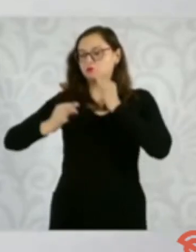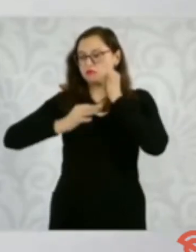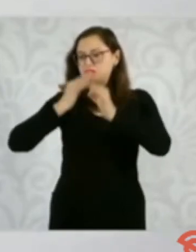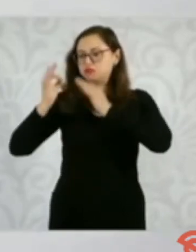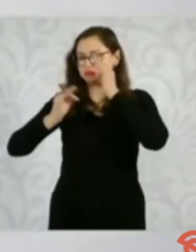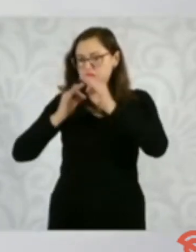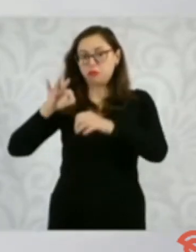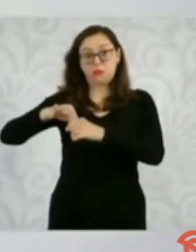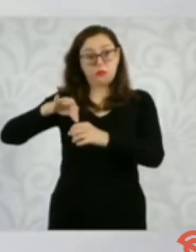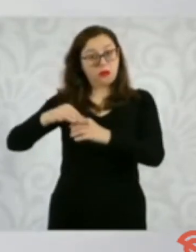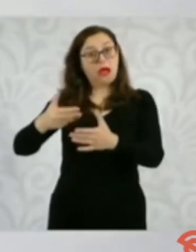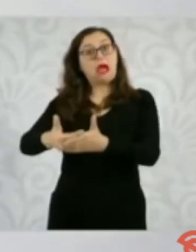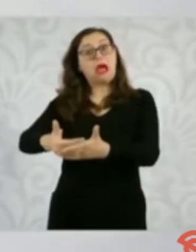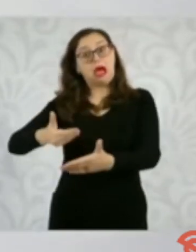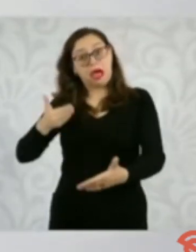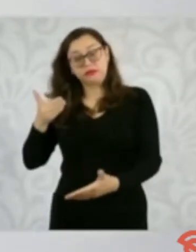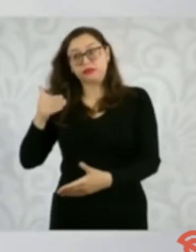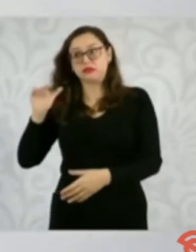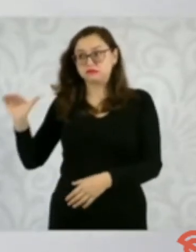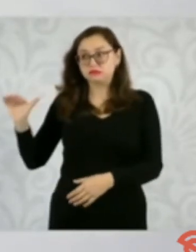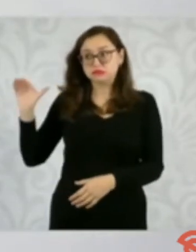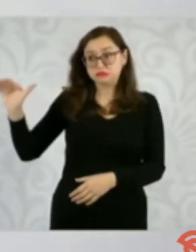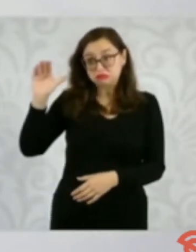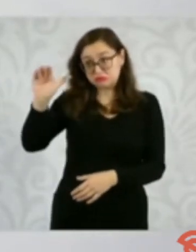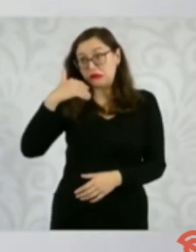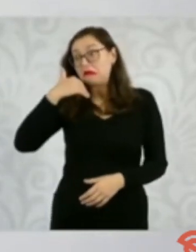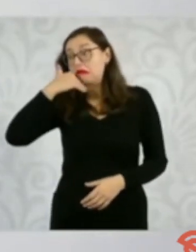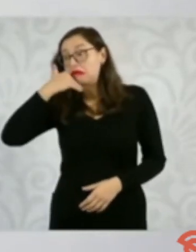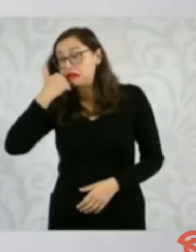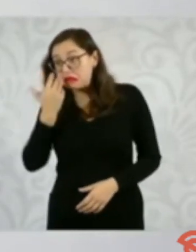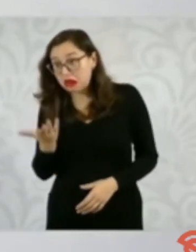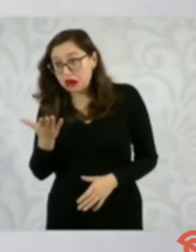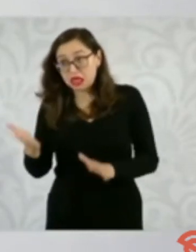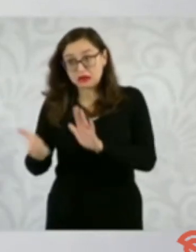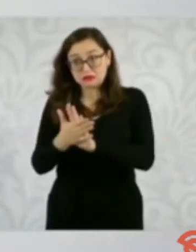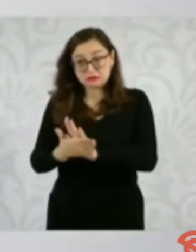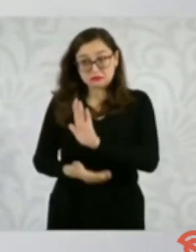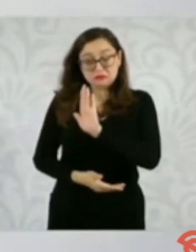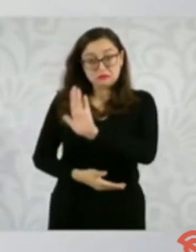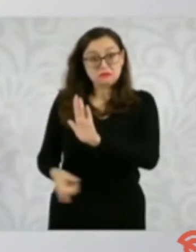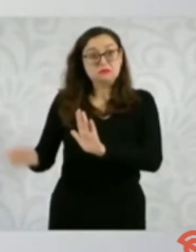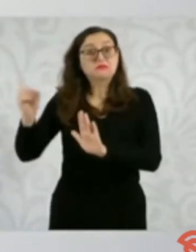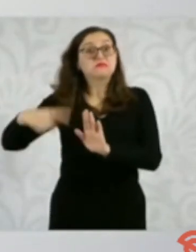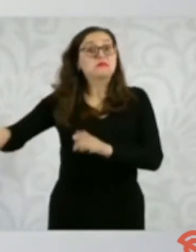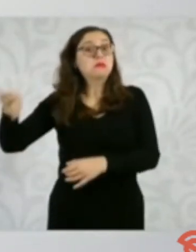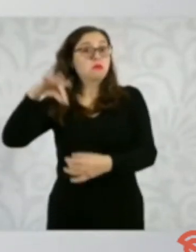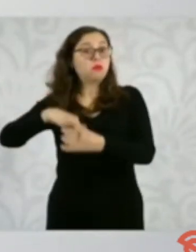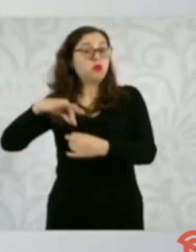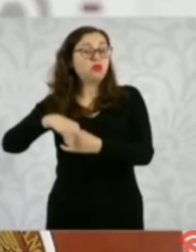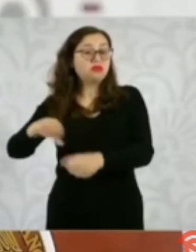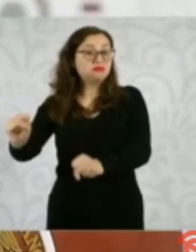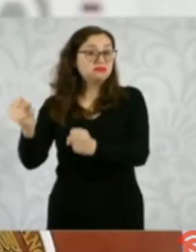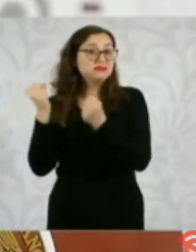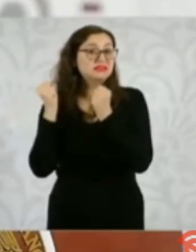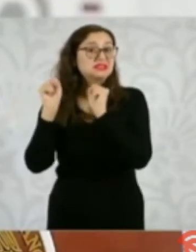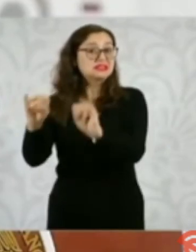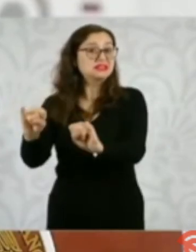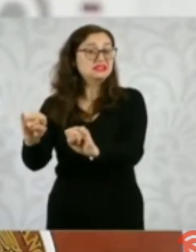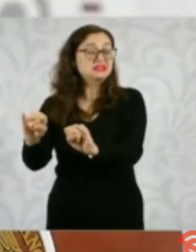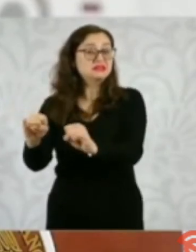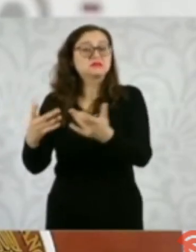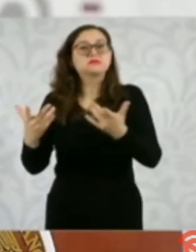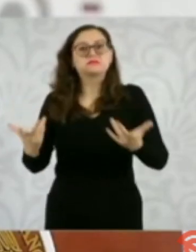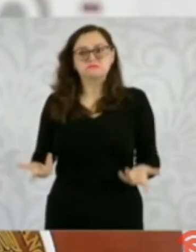los vamos a conservar durante todo el gobierno y los vamos a consolidar y vamos